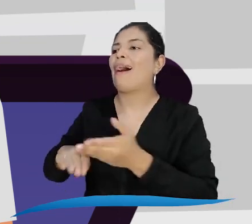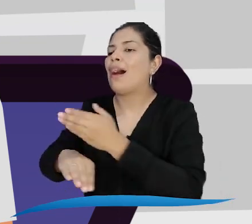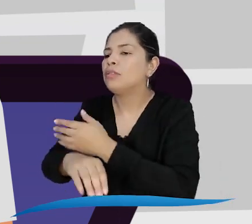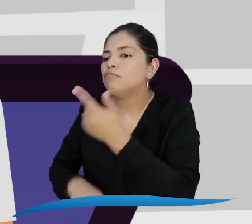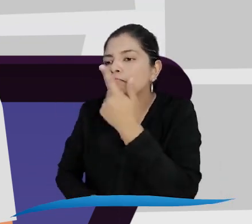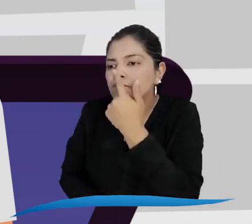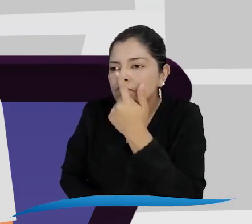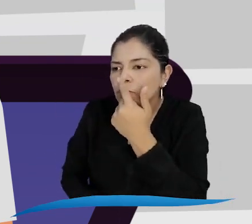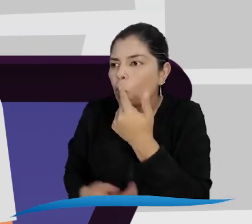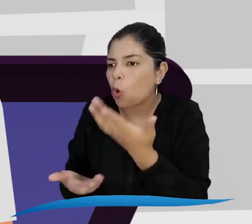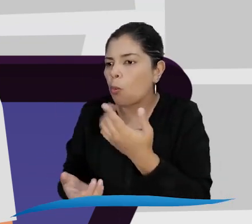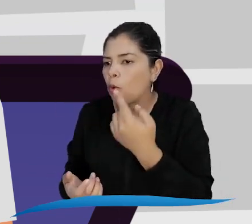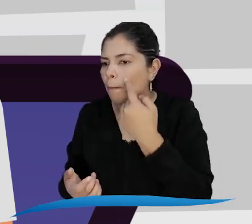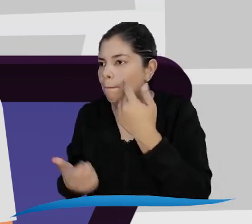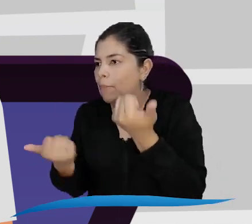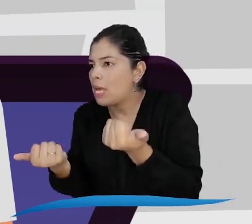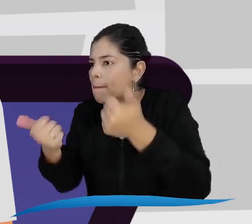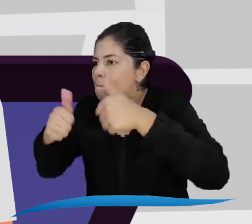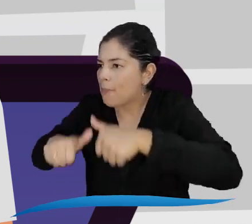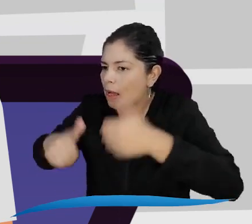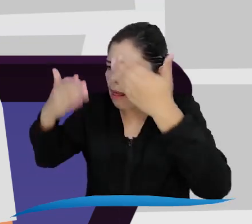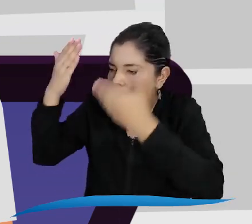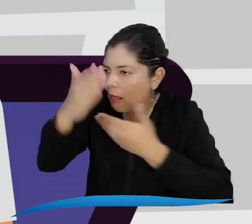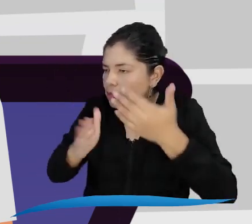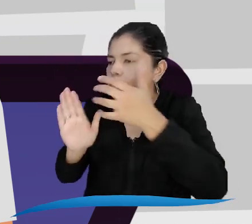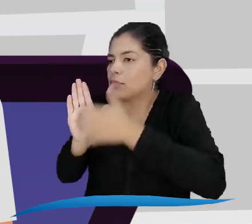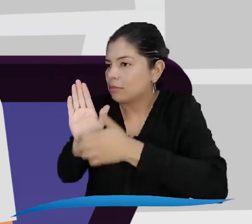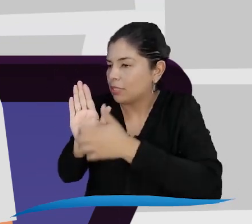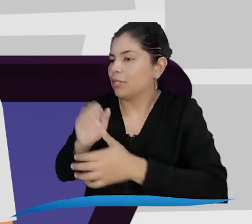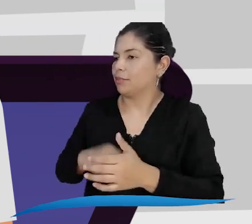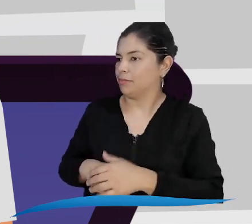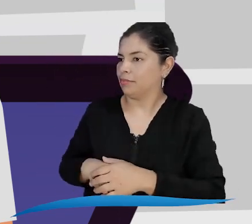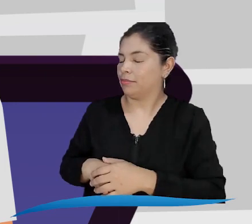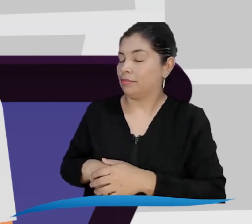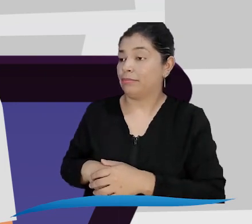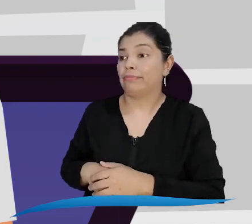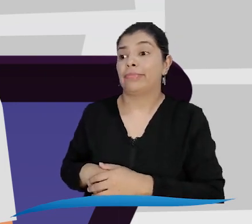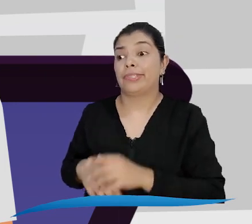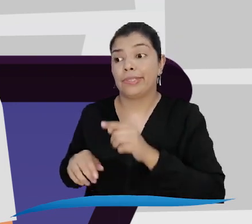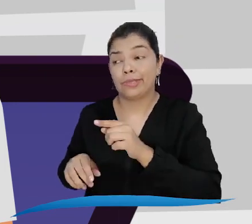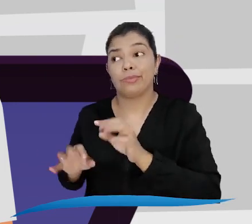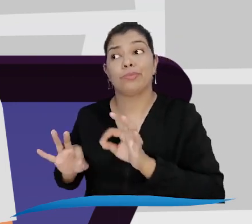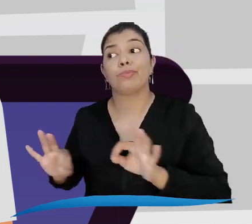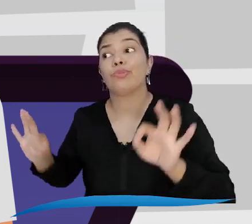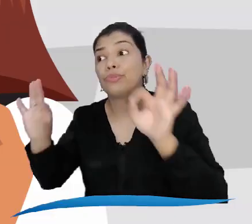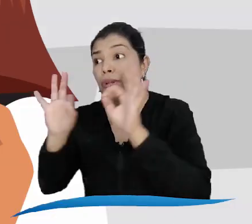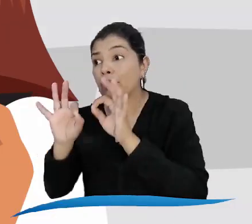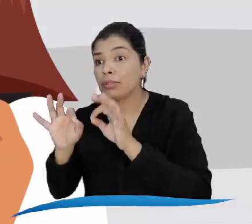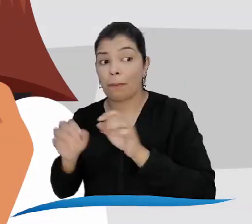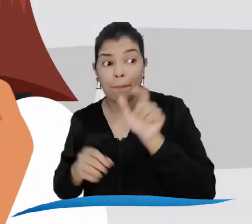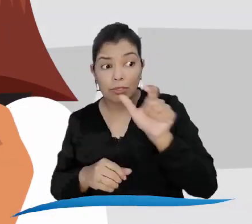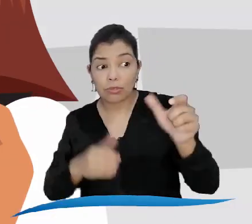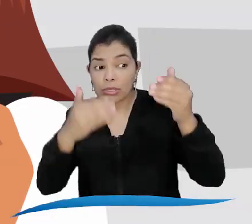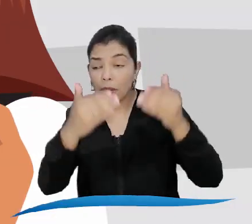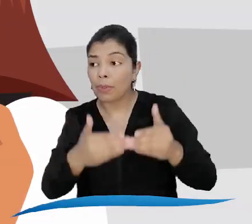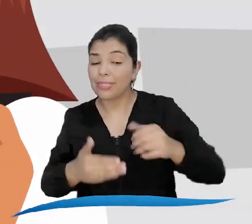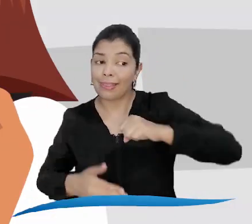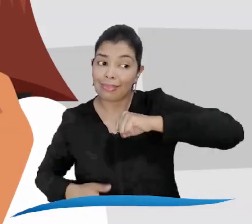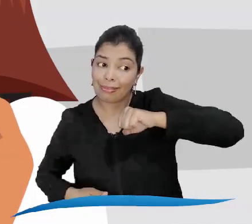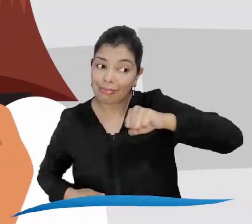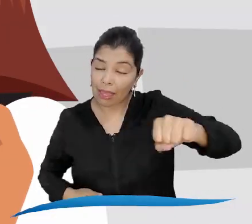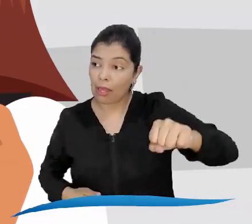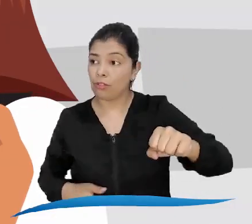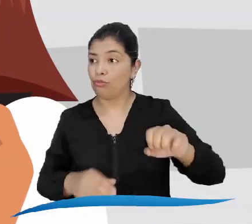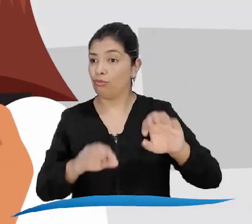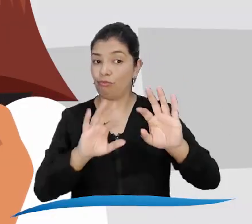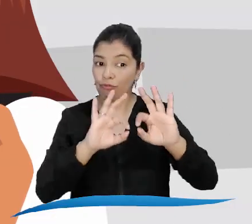adecuada, debemos diagnosticar su estado de conformación y funcionamiento. Porque todo esto